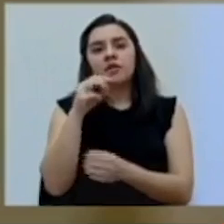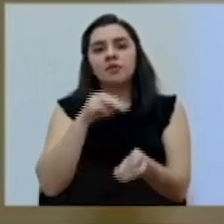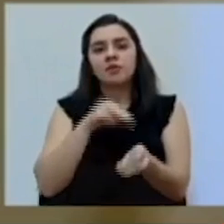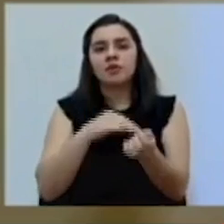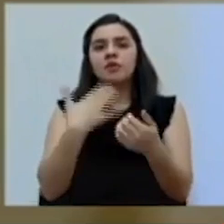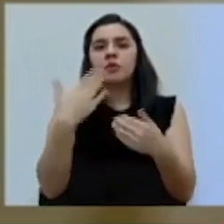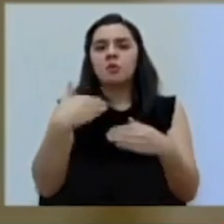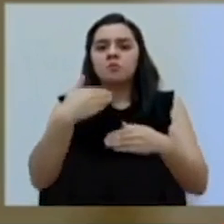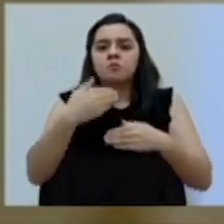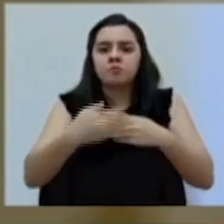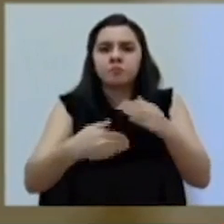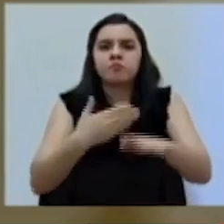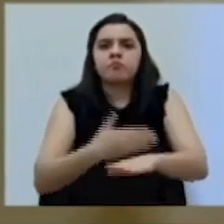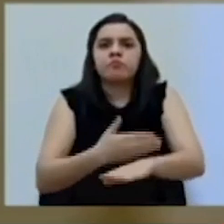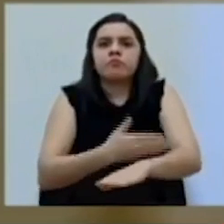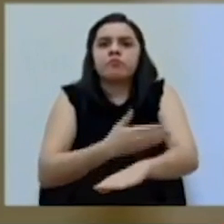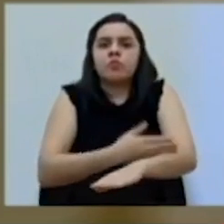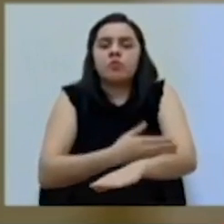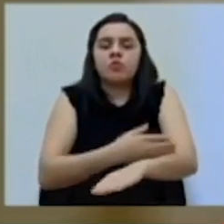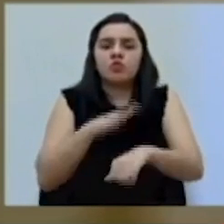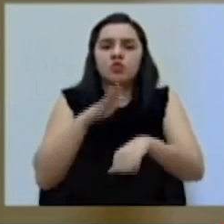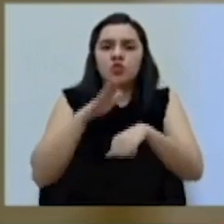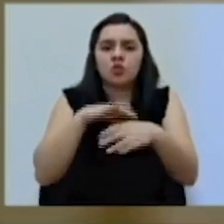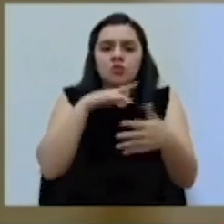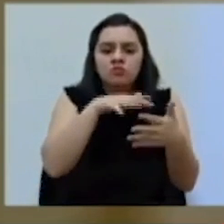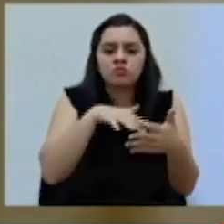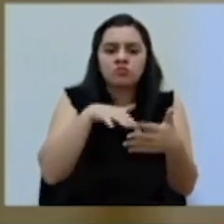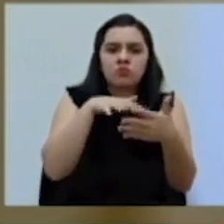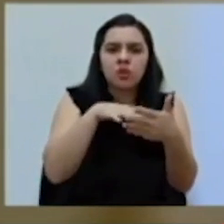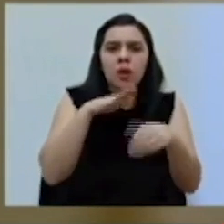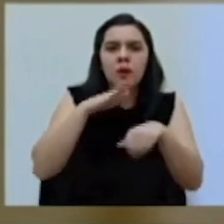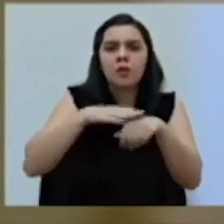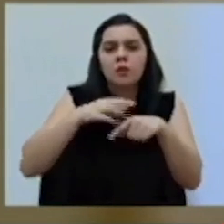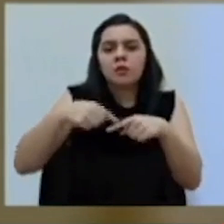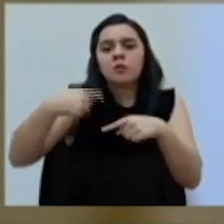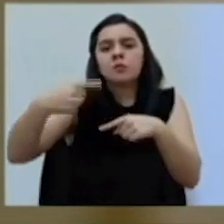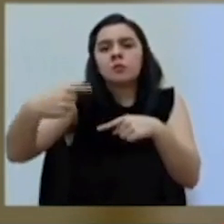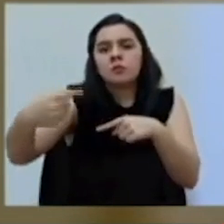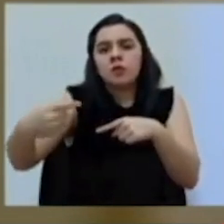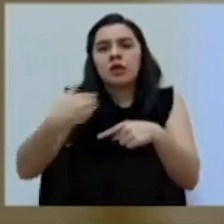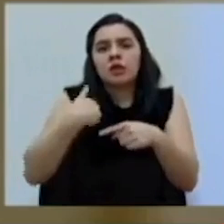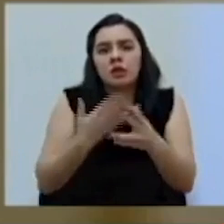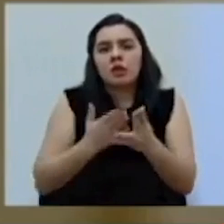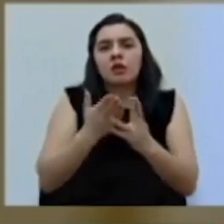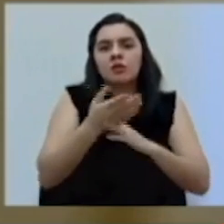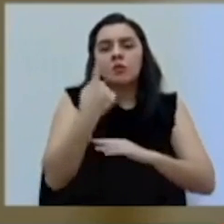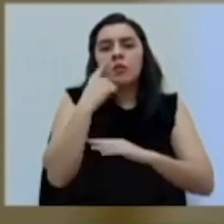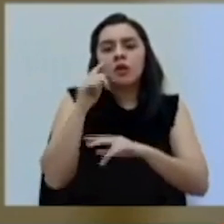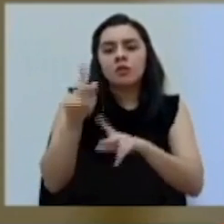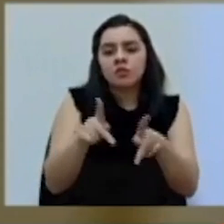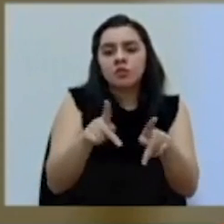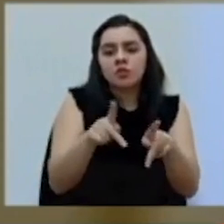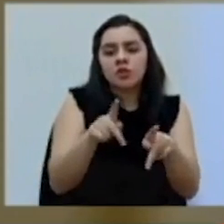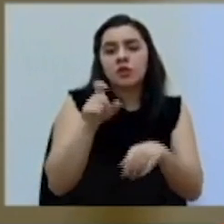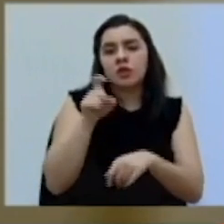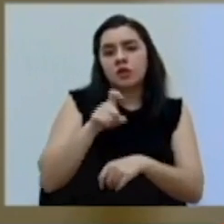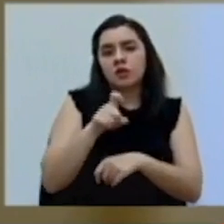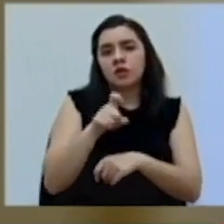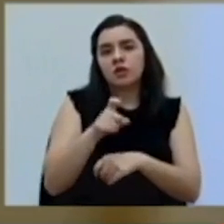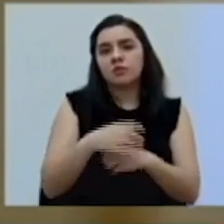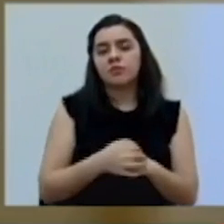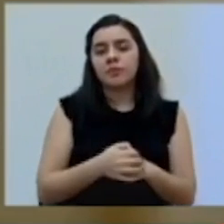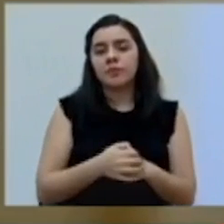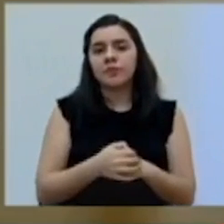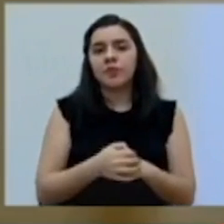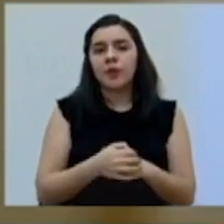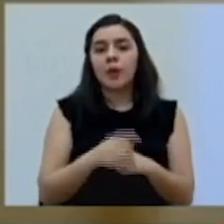avanzando con respecto a los estudios que permitirían en algún momento tener acceso para los pacientes que lo requieran así, pero